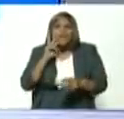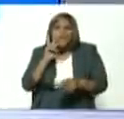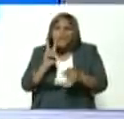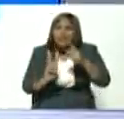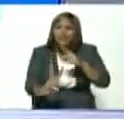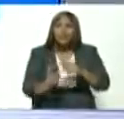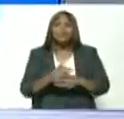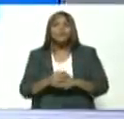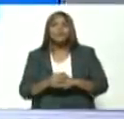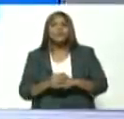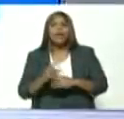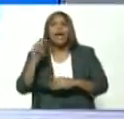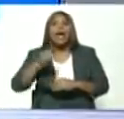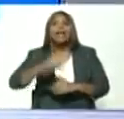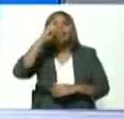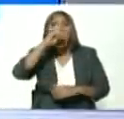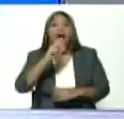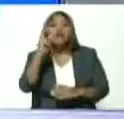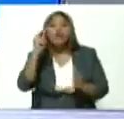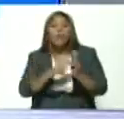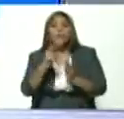y es este año 2021